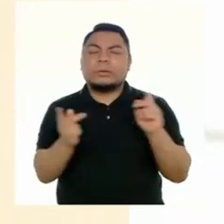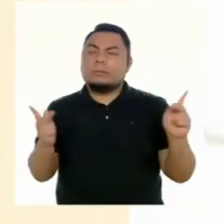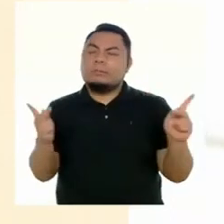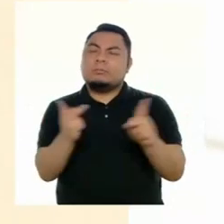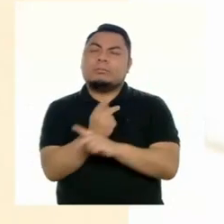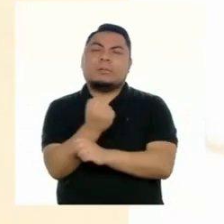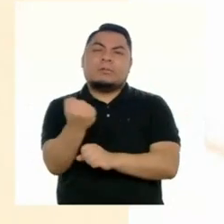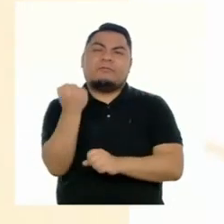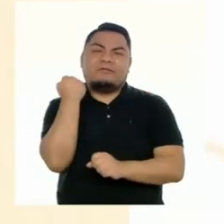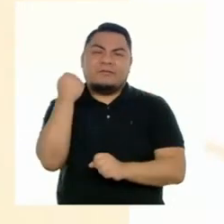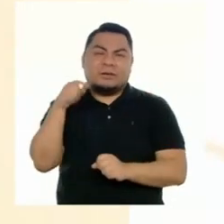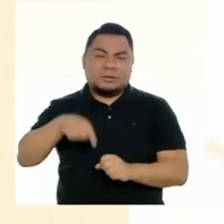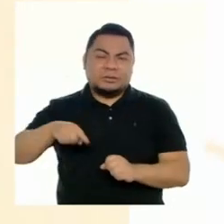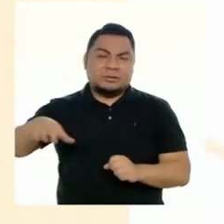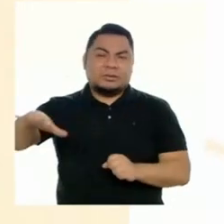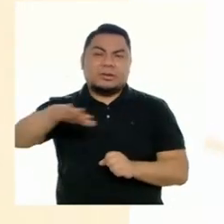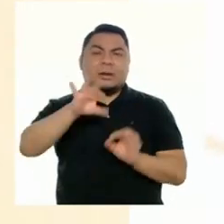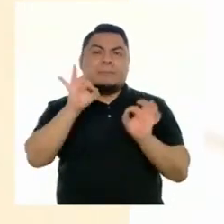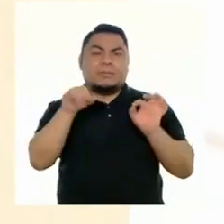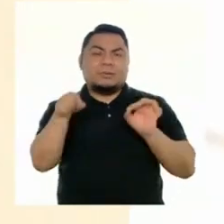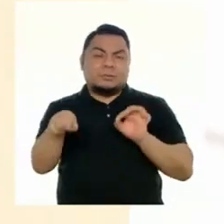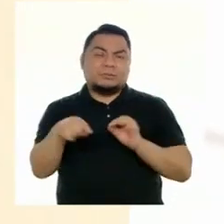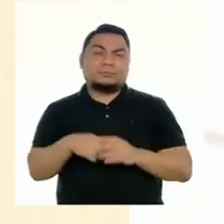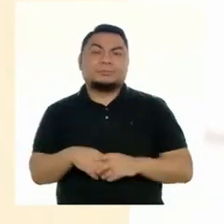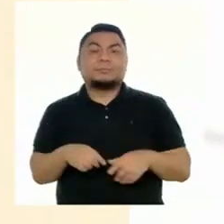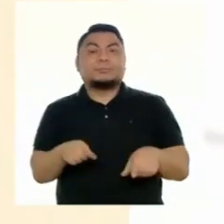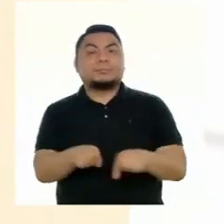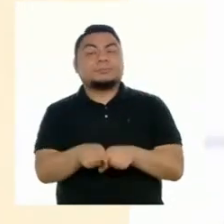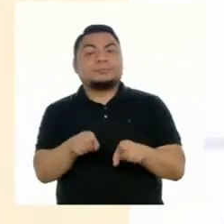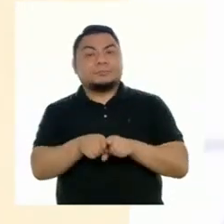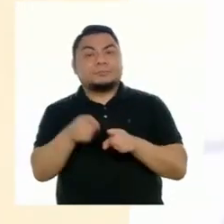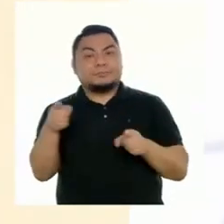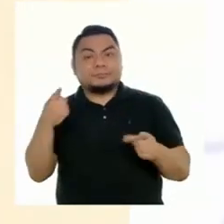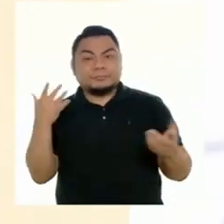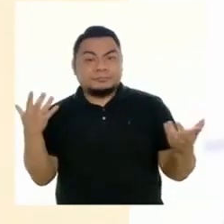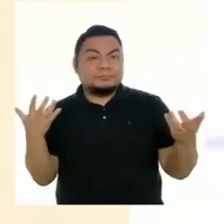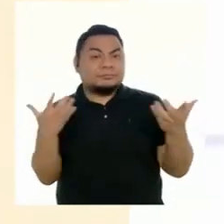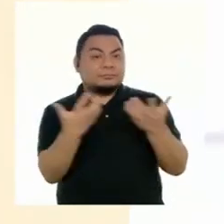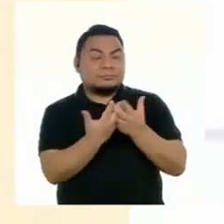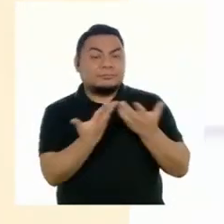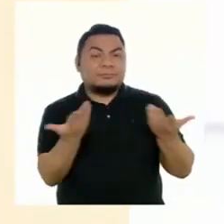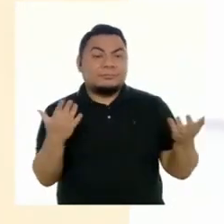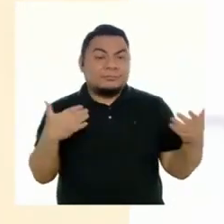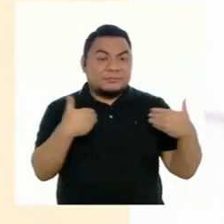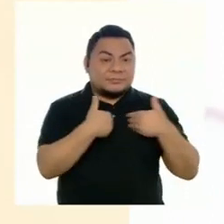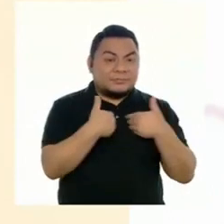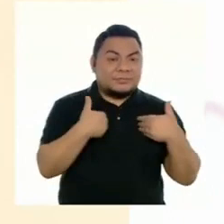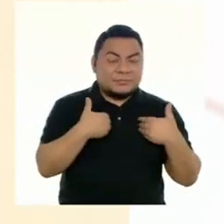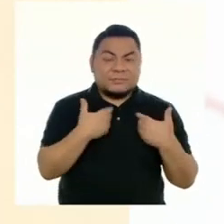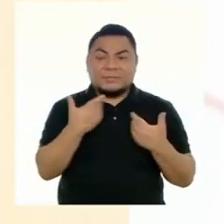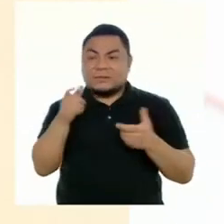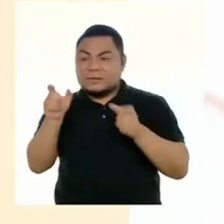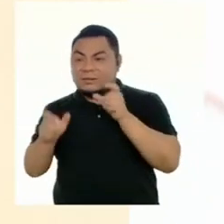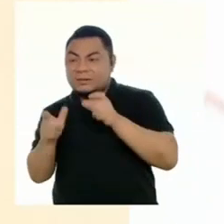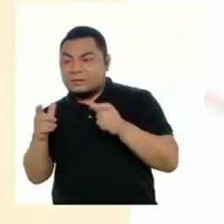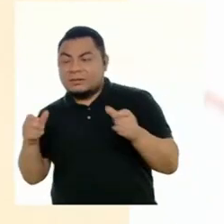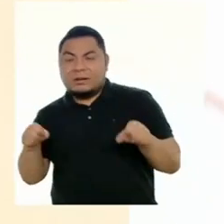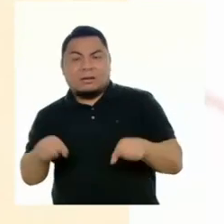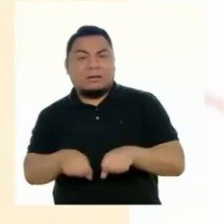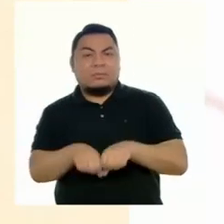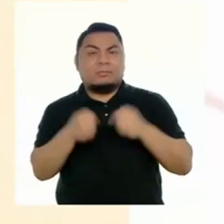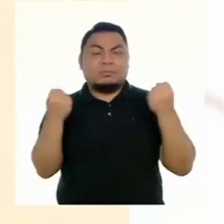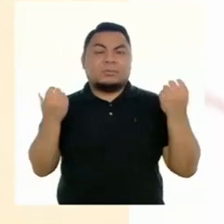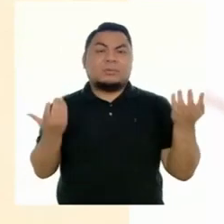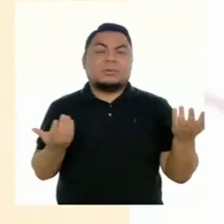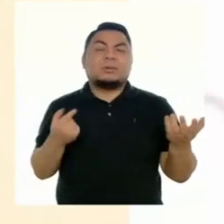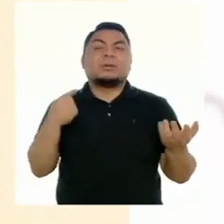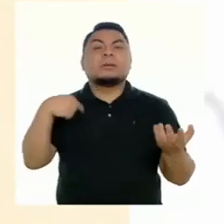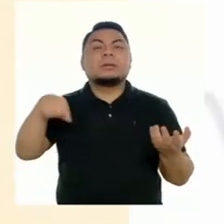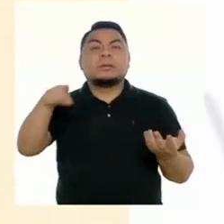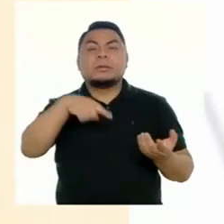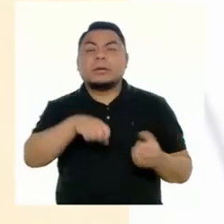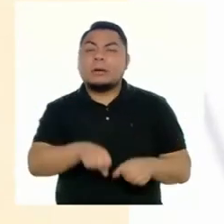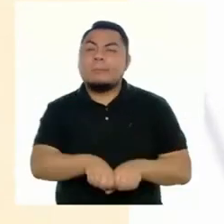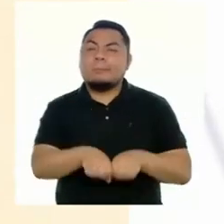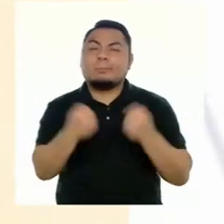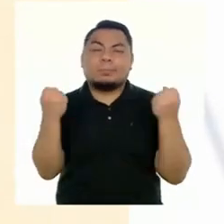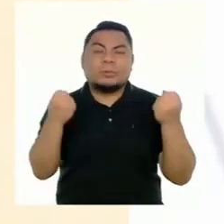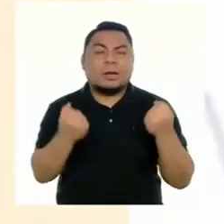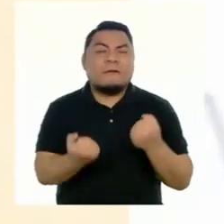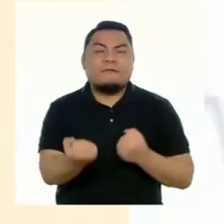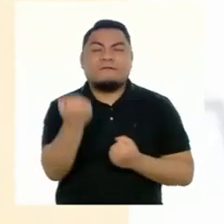dramáticas de la composición de los mismos, así como de las relaciones entre especies e individuos. Los principales impactos